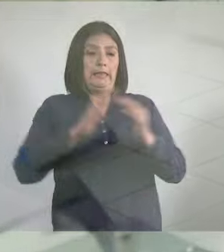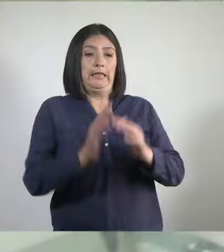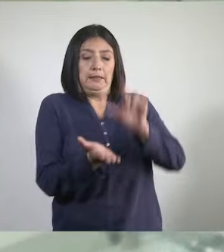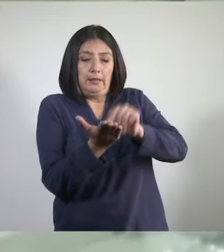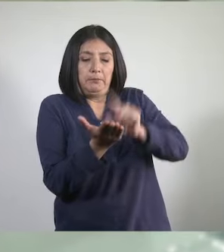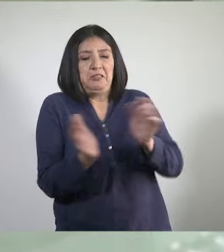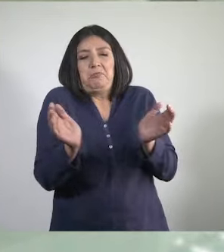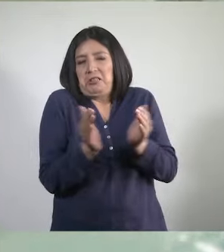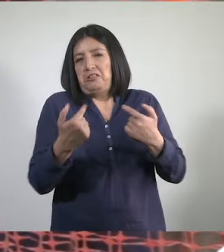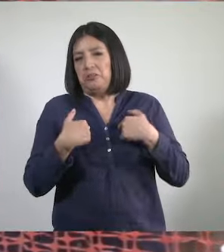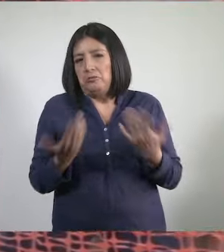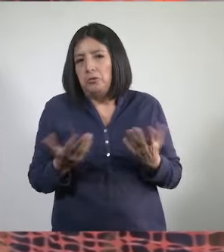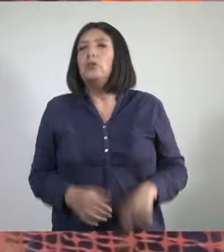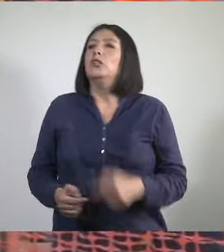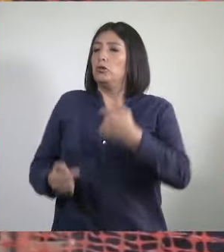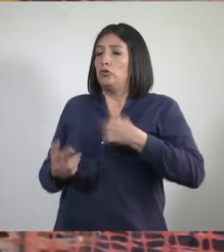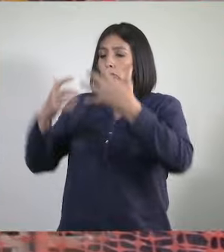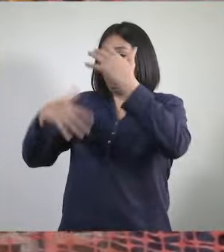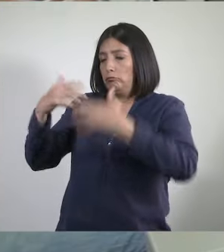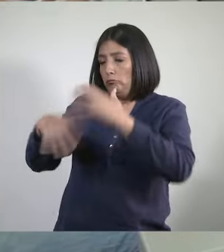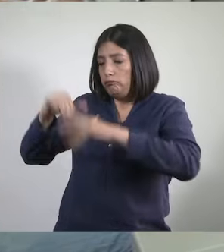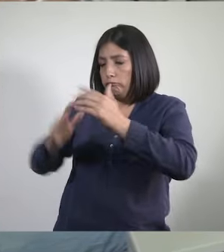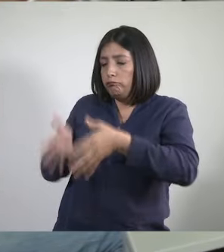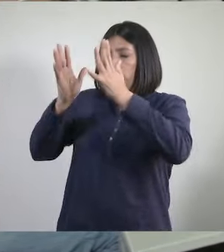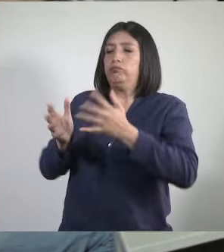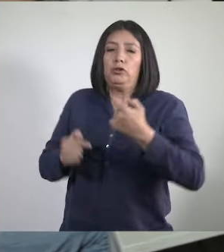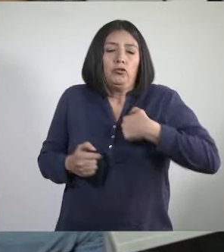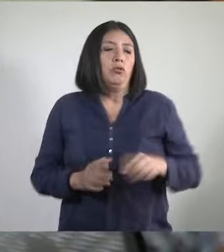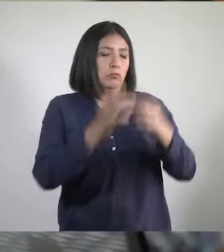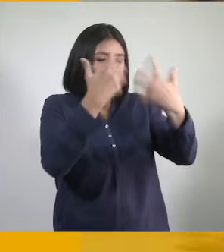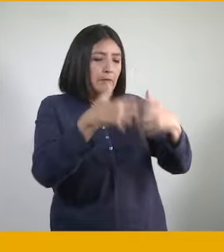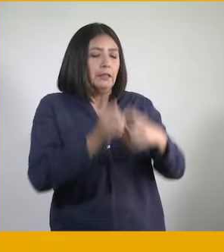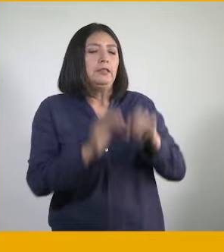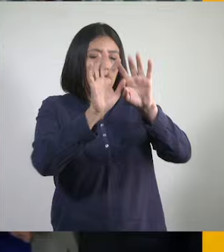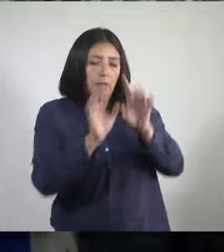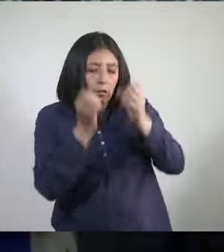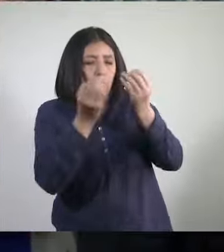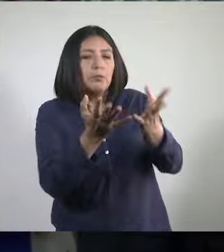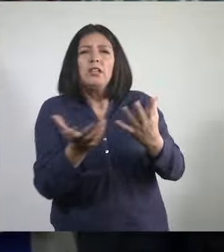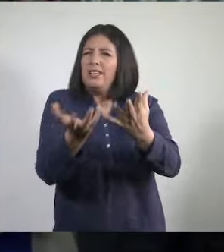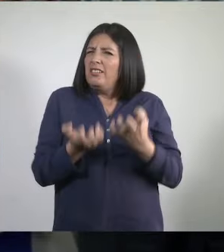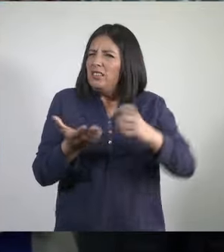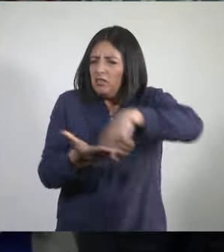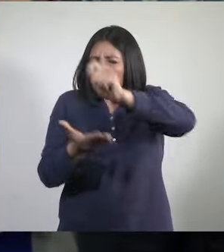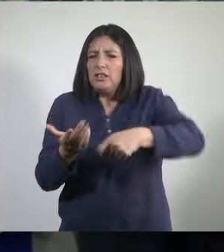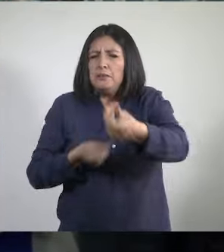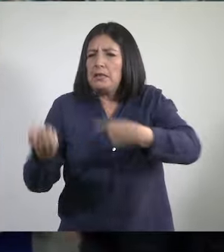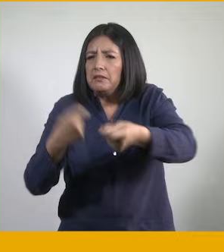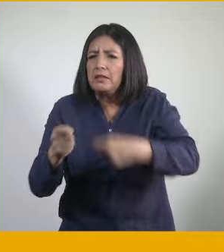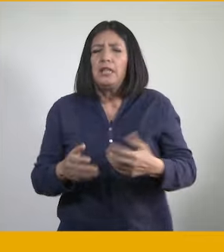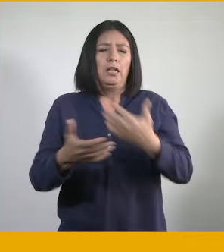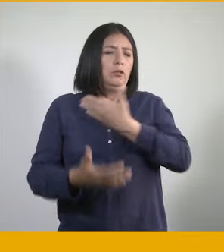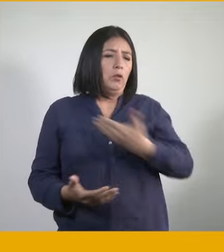Tengo una pequeña imprenta. Yo, una constructora. Y yo, una empresa de informática. Y quiero contratar y venderla al